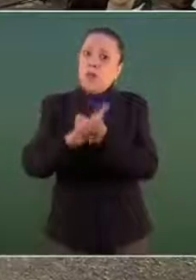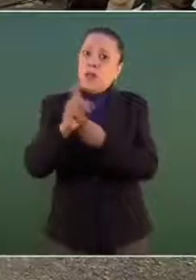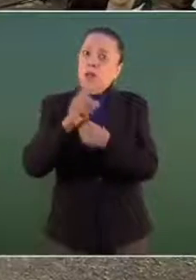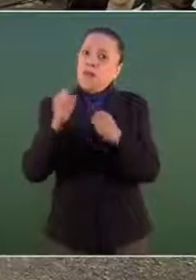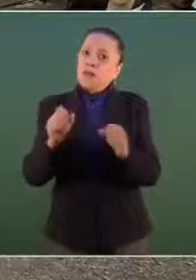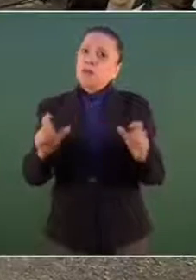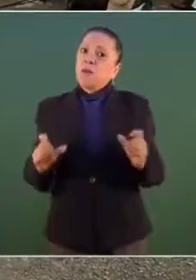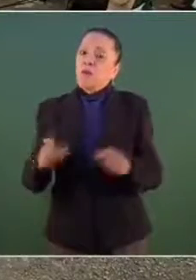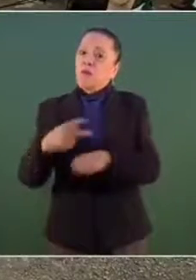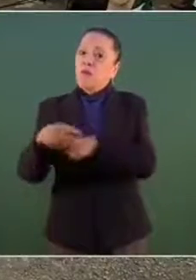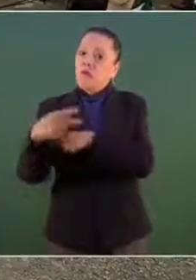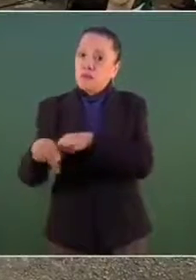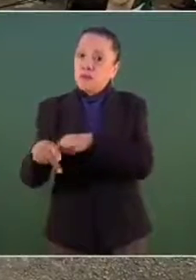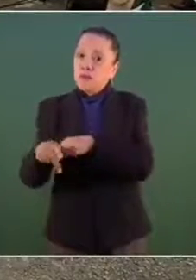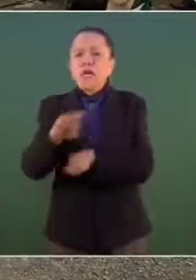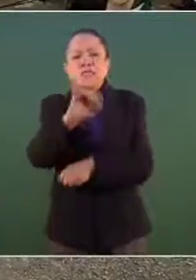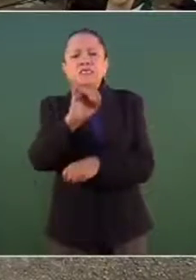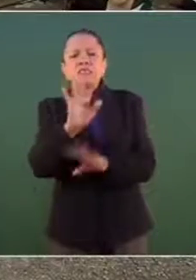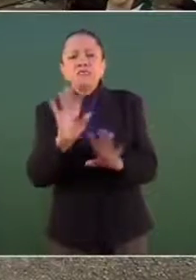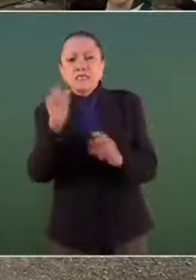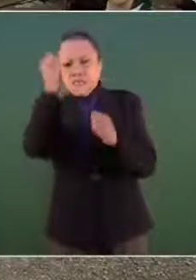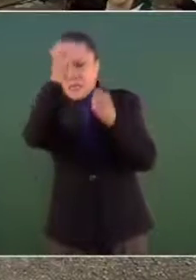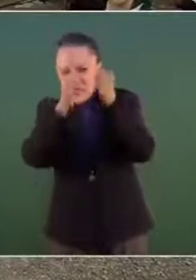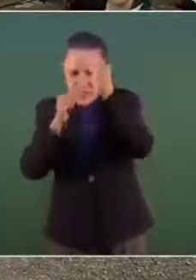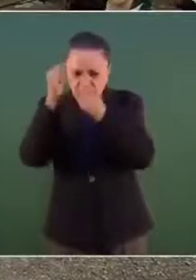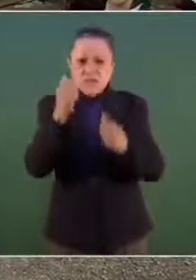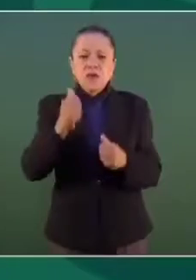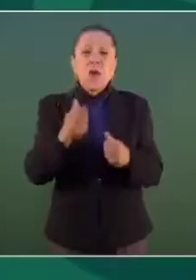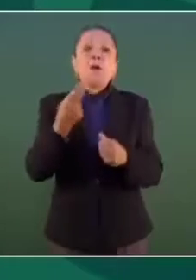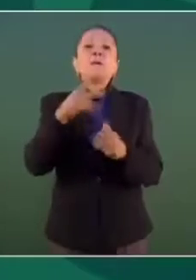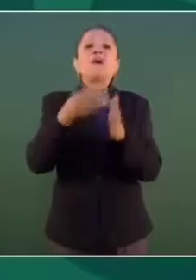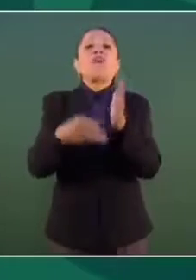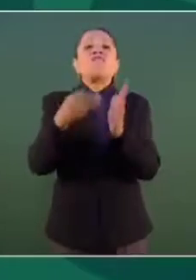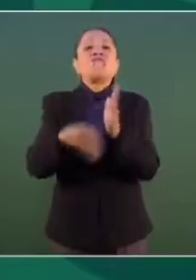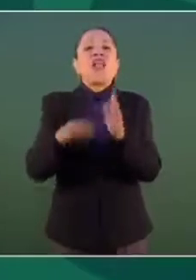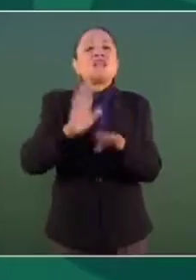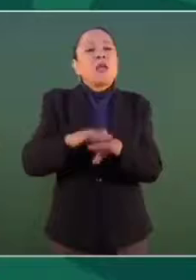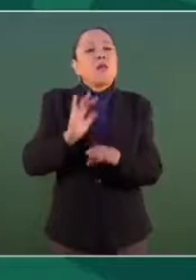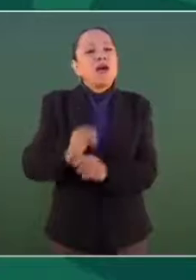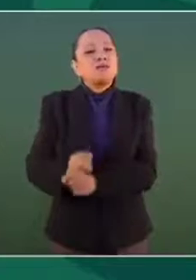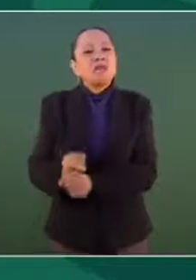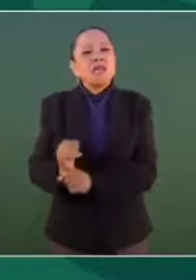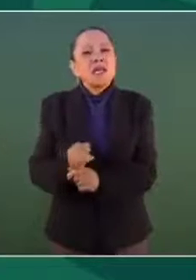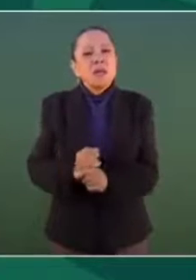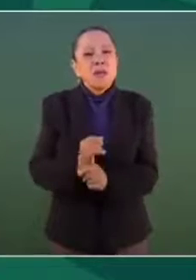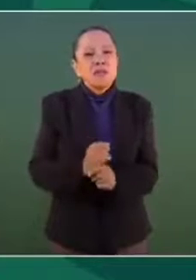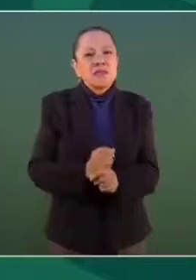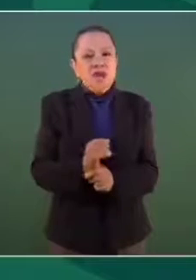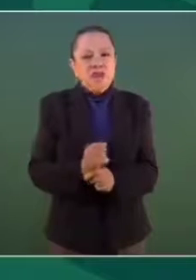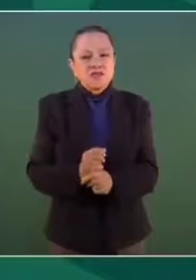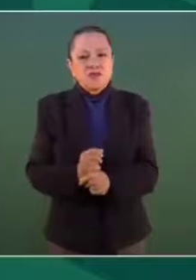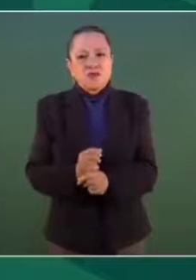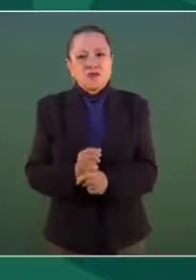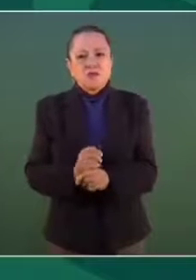Analizó, pero hace falta más investigación, porque